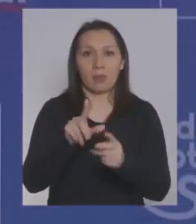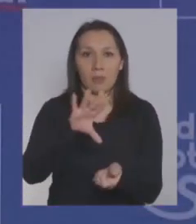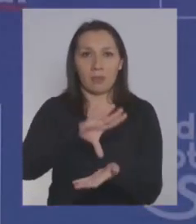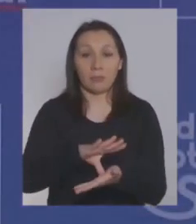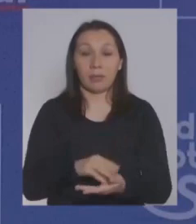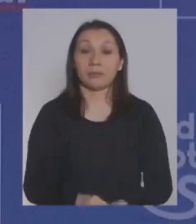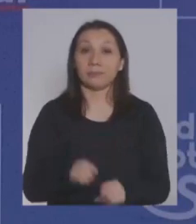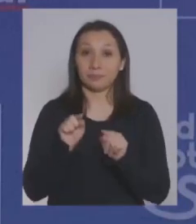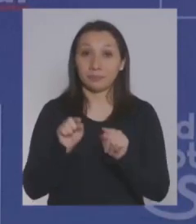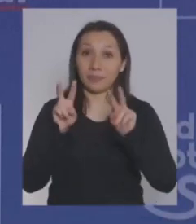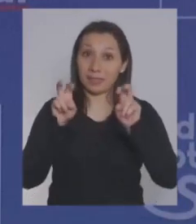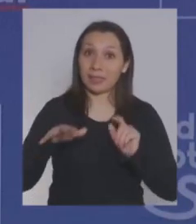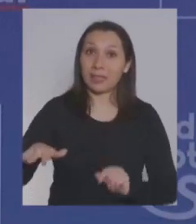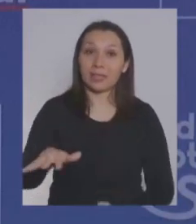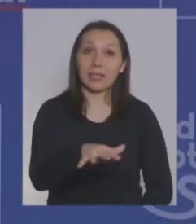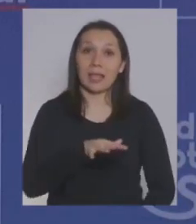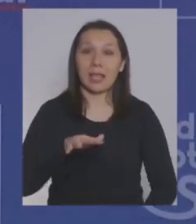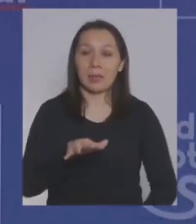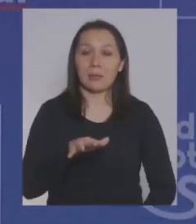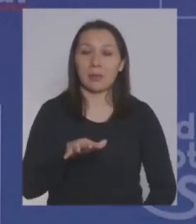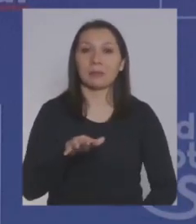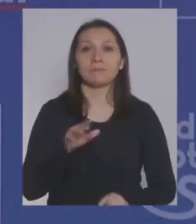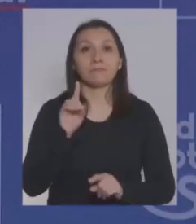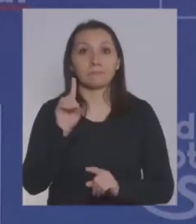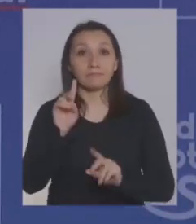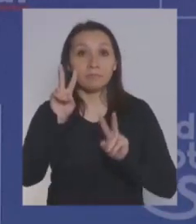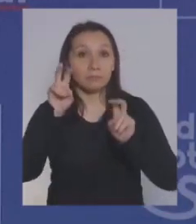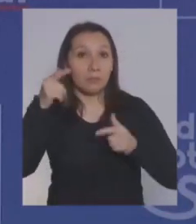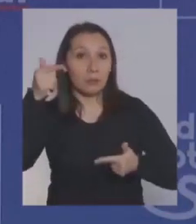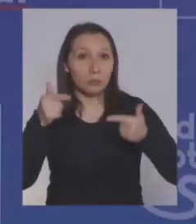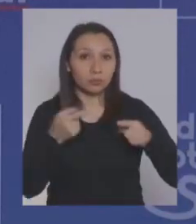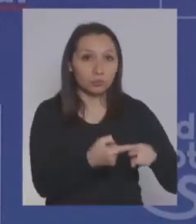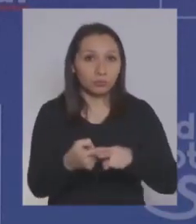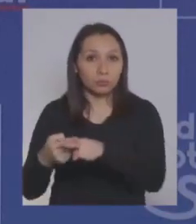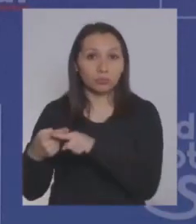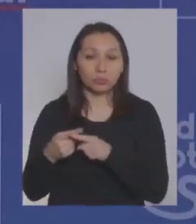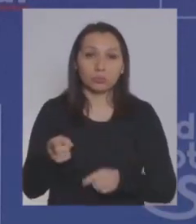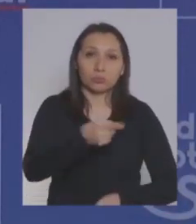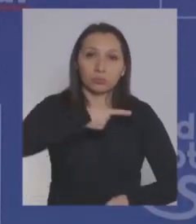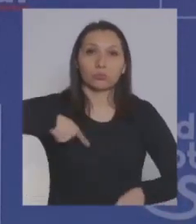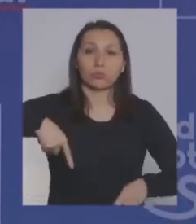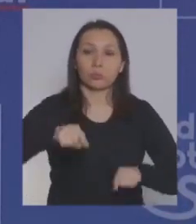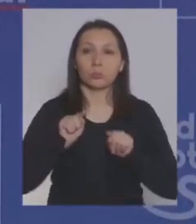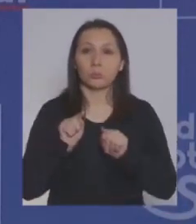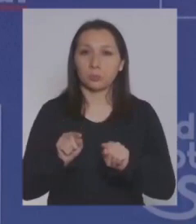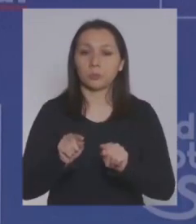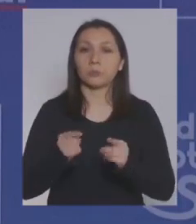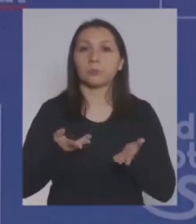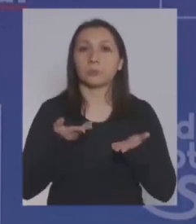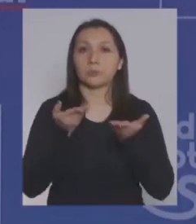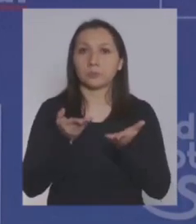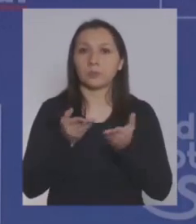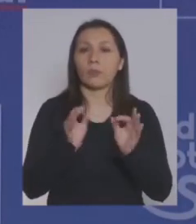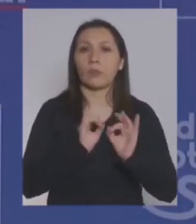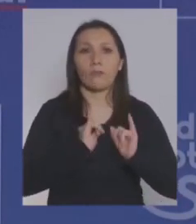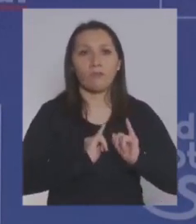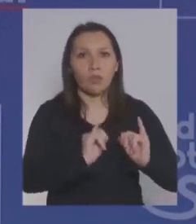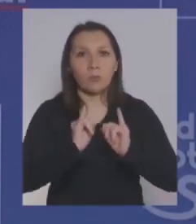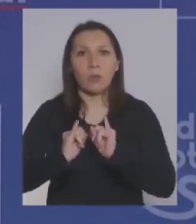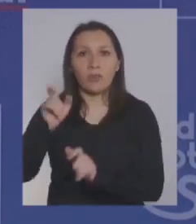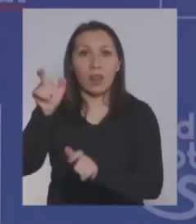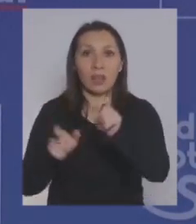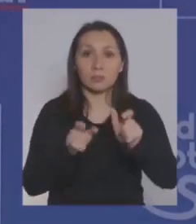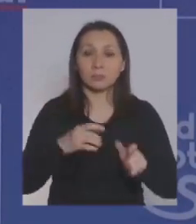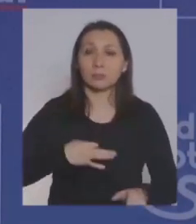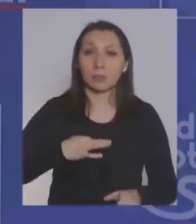Y en ese contexto, una de las políticas sociales que nosotros estamos rindiendo cuenta a la ciudadanía